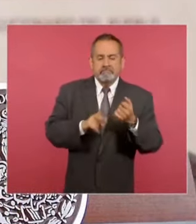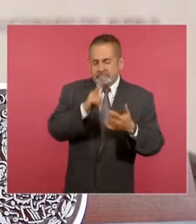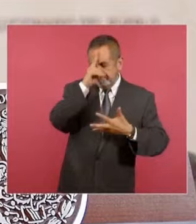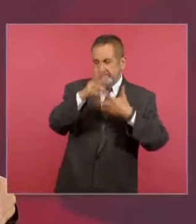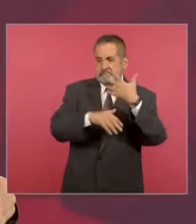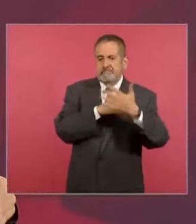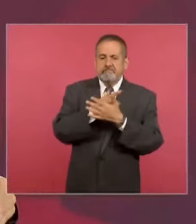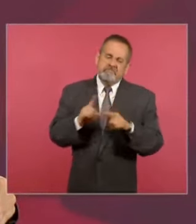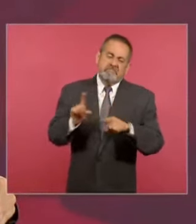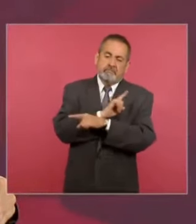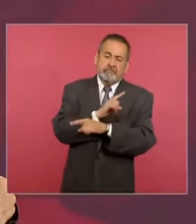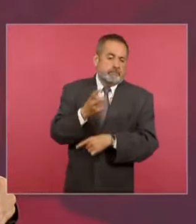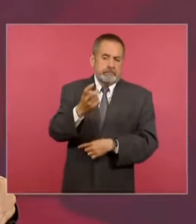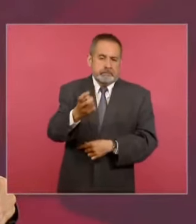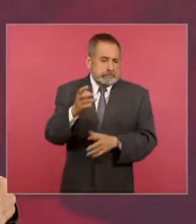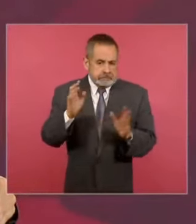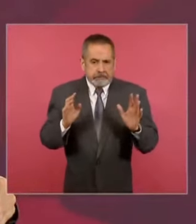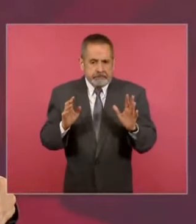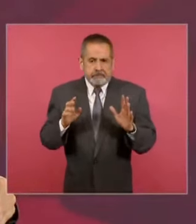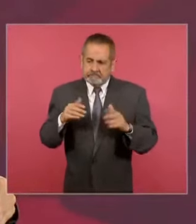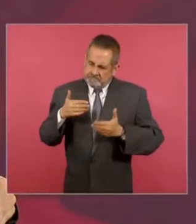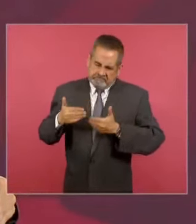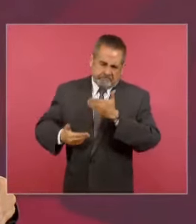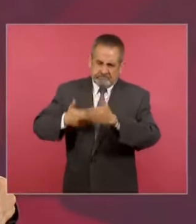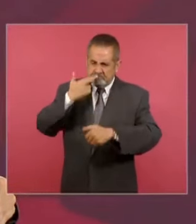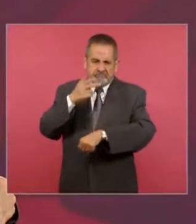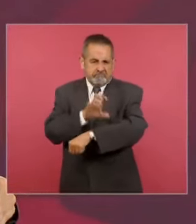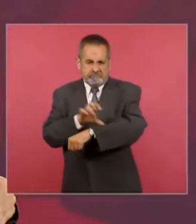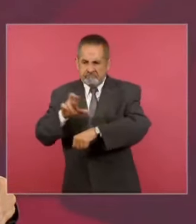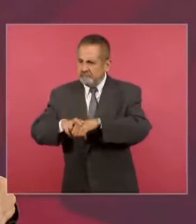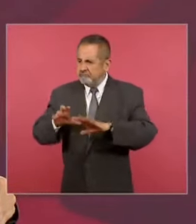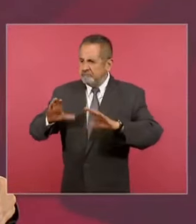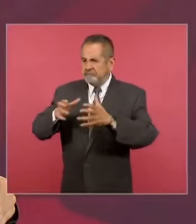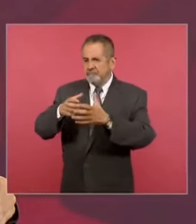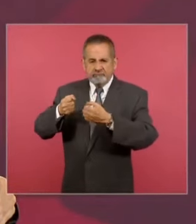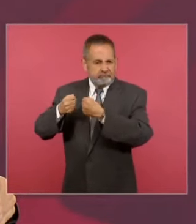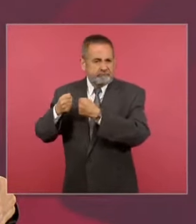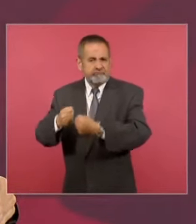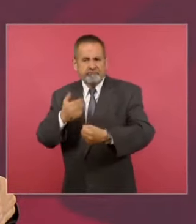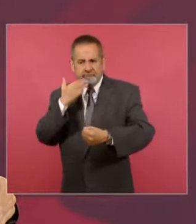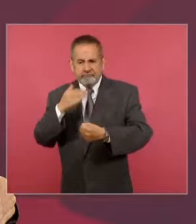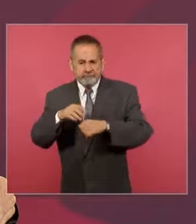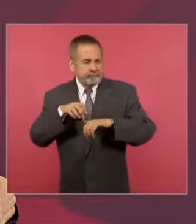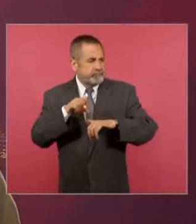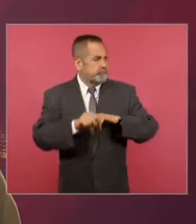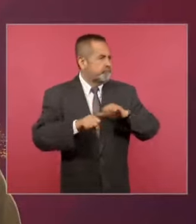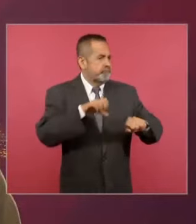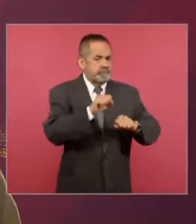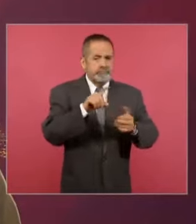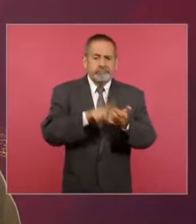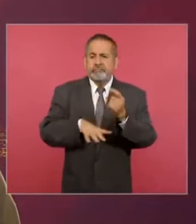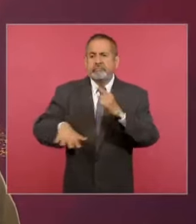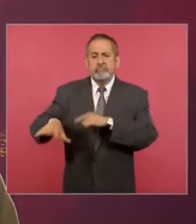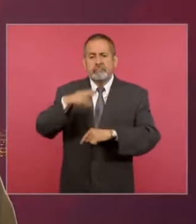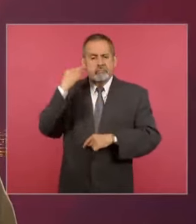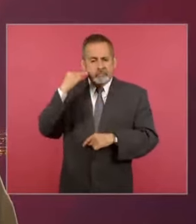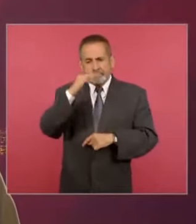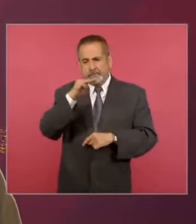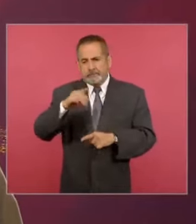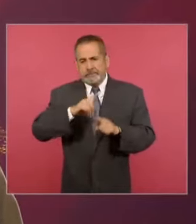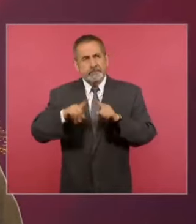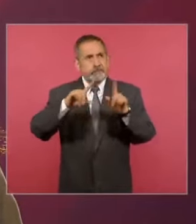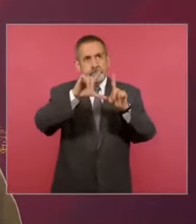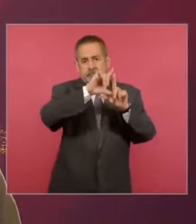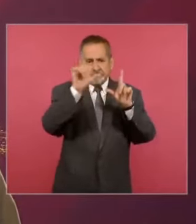en esta coordinación que se tiene tanto en esta entidad como en el resto del país.